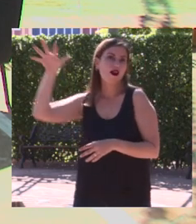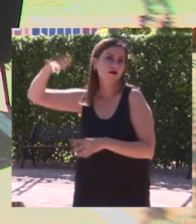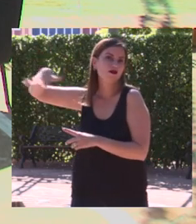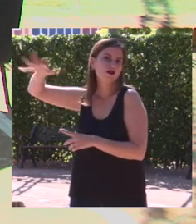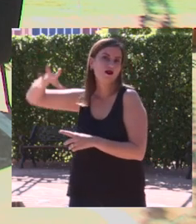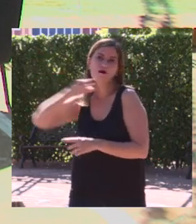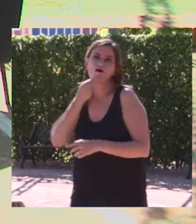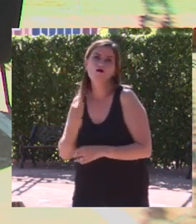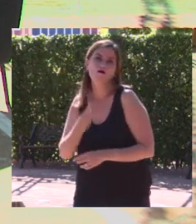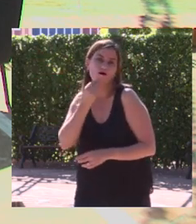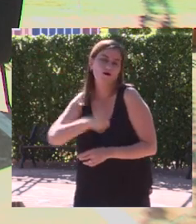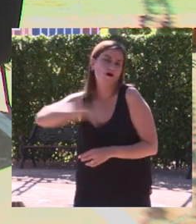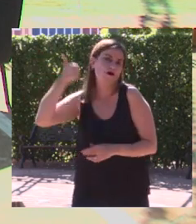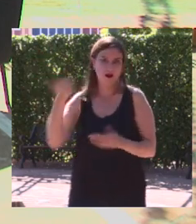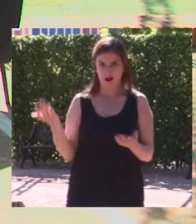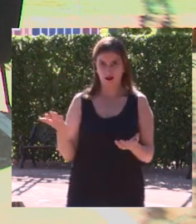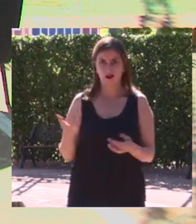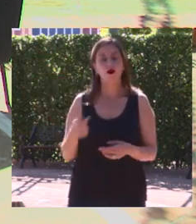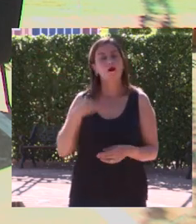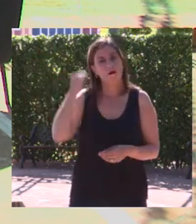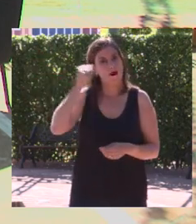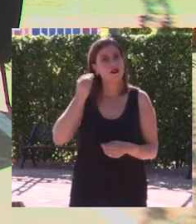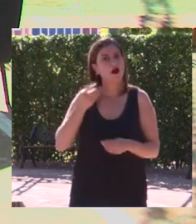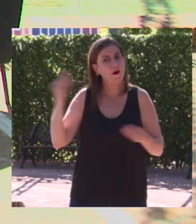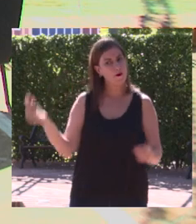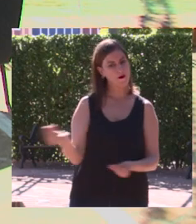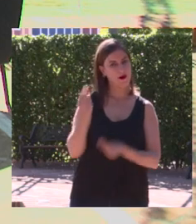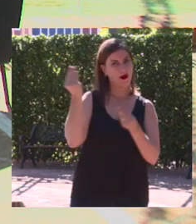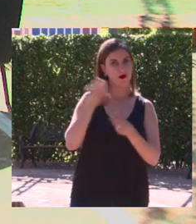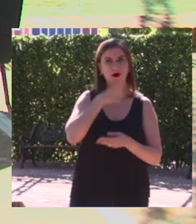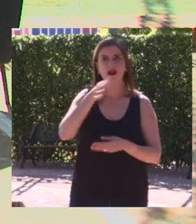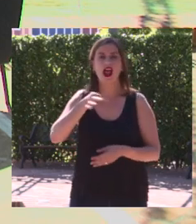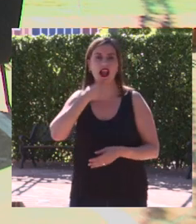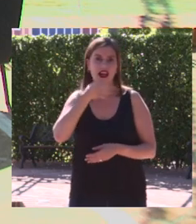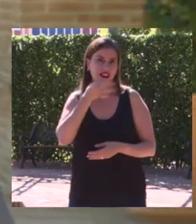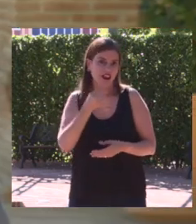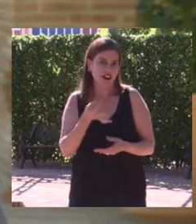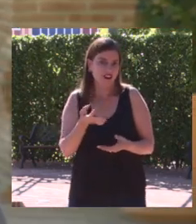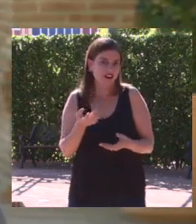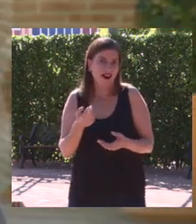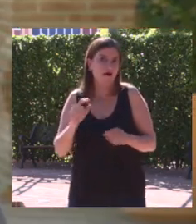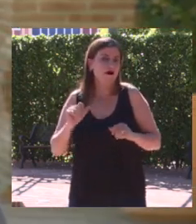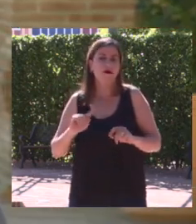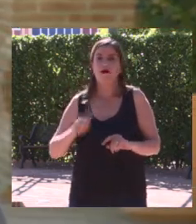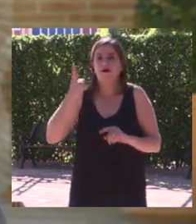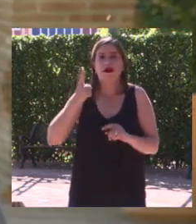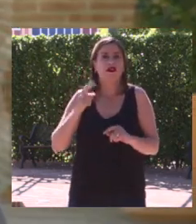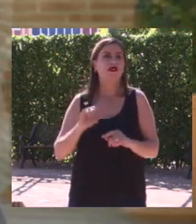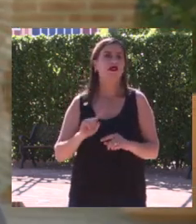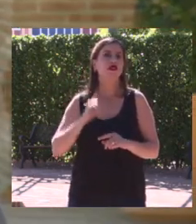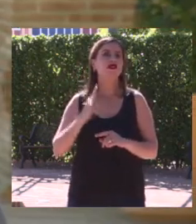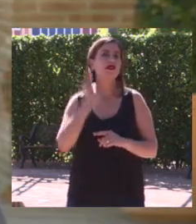cambio ha merecido la pena porque la tarde nos invita a pasar ya casi el primer día de verano.